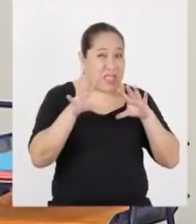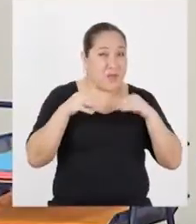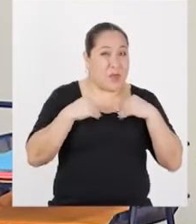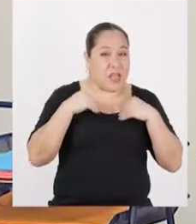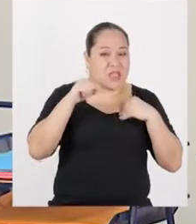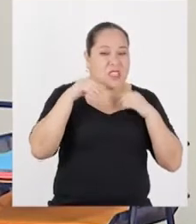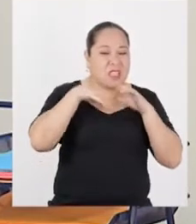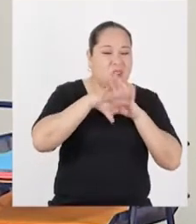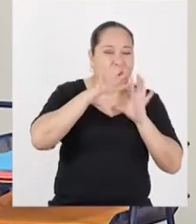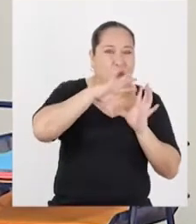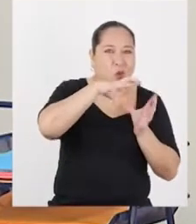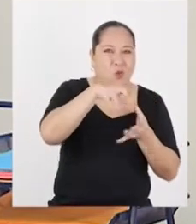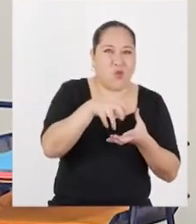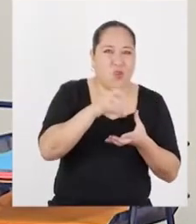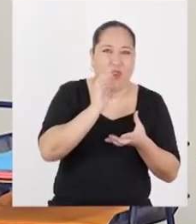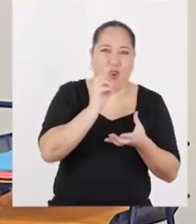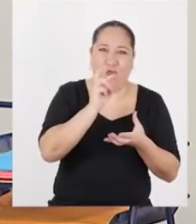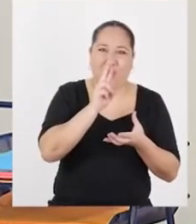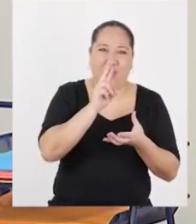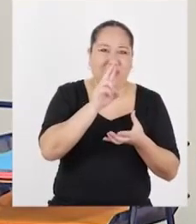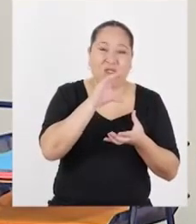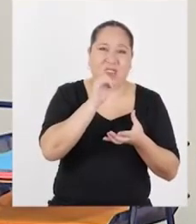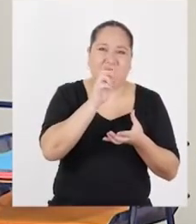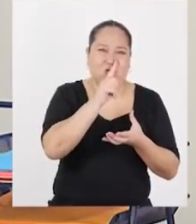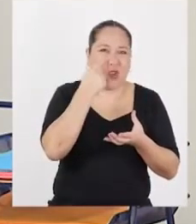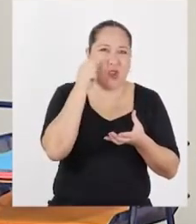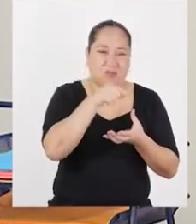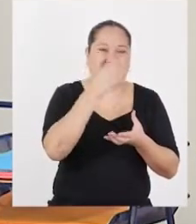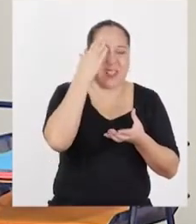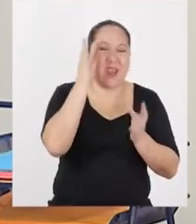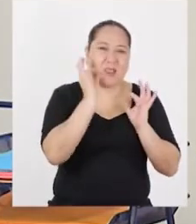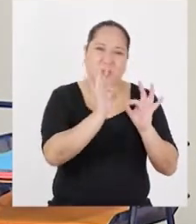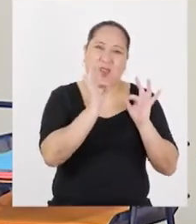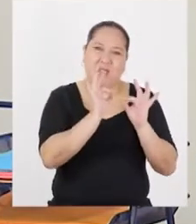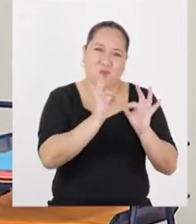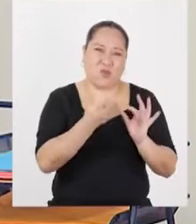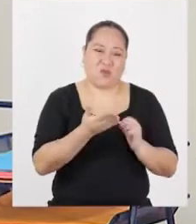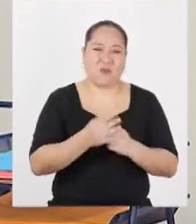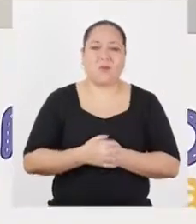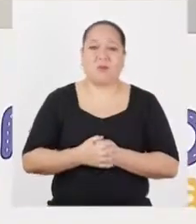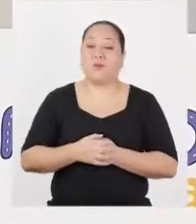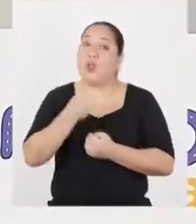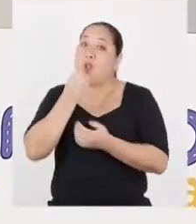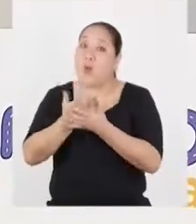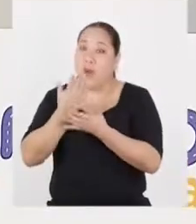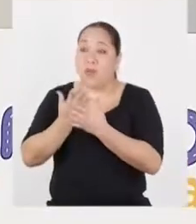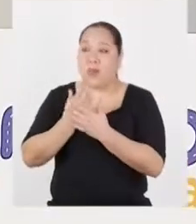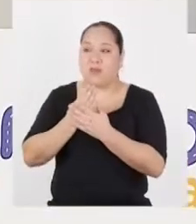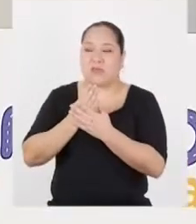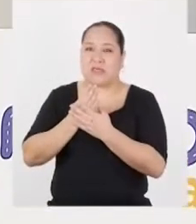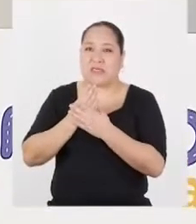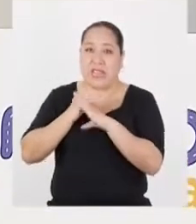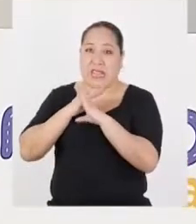es entrar en un mundo que Oscar no conoce. Pero que sabe que puede ser peligroso y ponerlo en riesgo. Lo bueno de